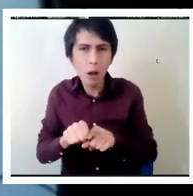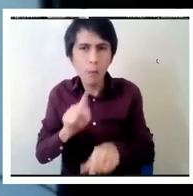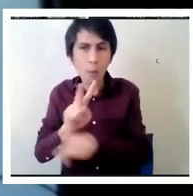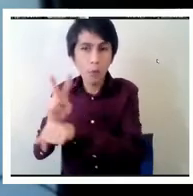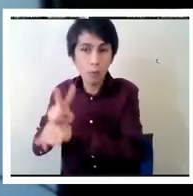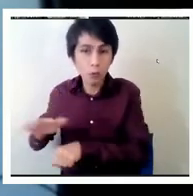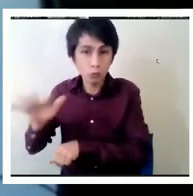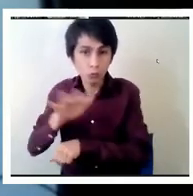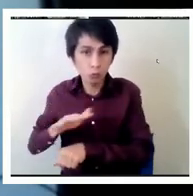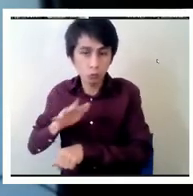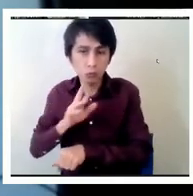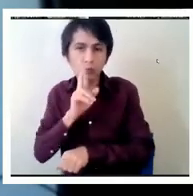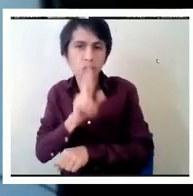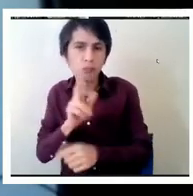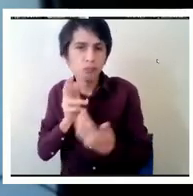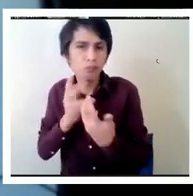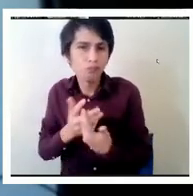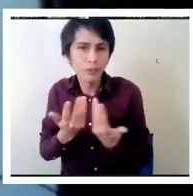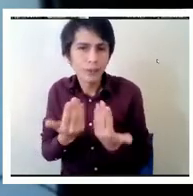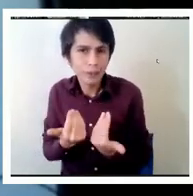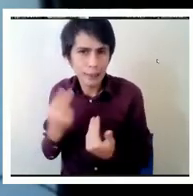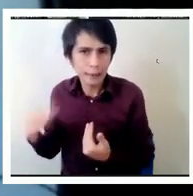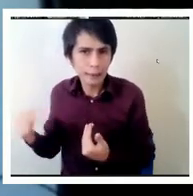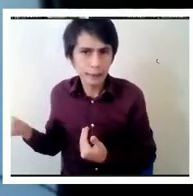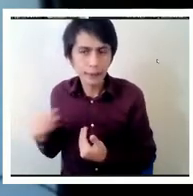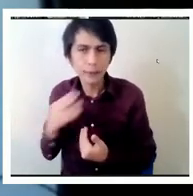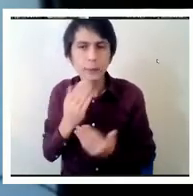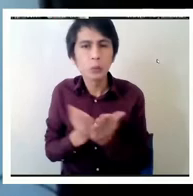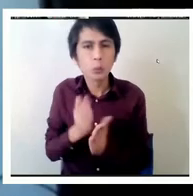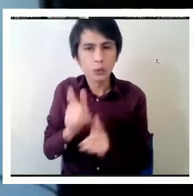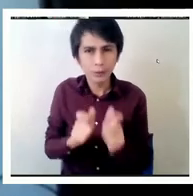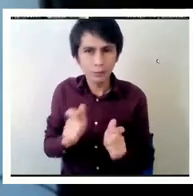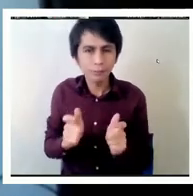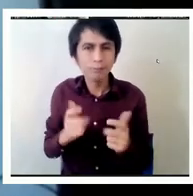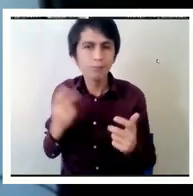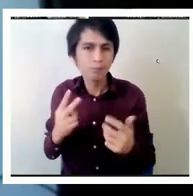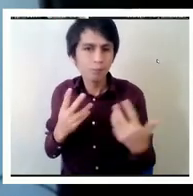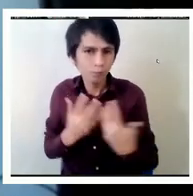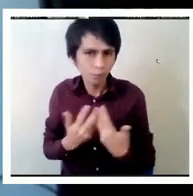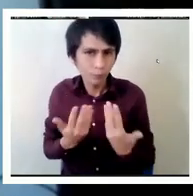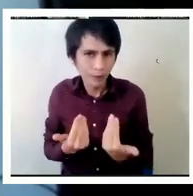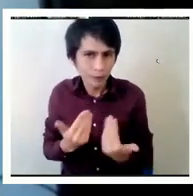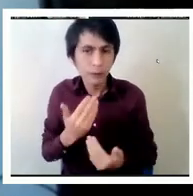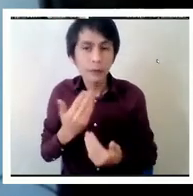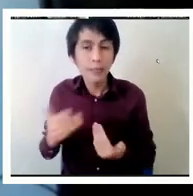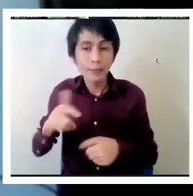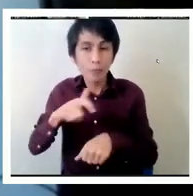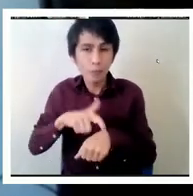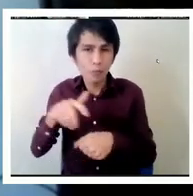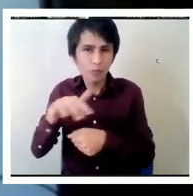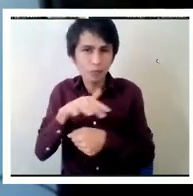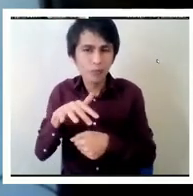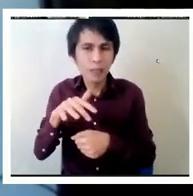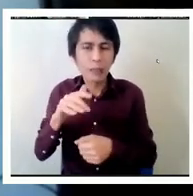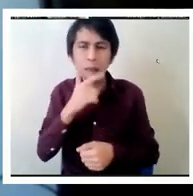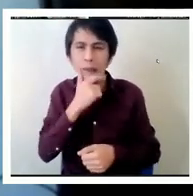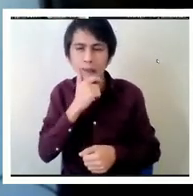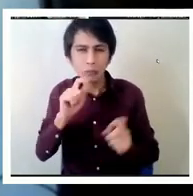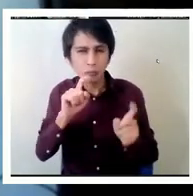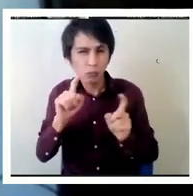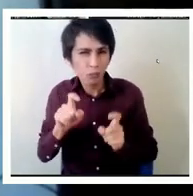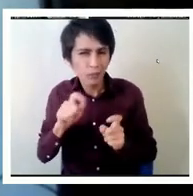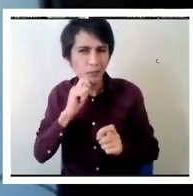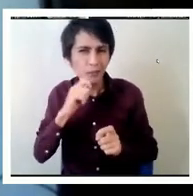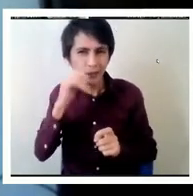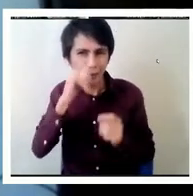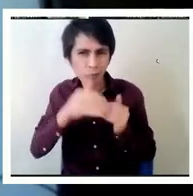los estudiantes. También en un contexto con el que vimos hoy día de incertidumbre que probablemente es un momento que se va a quedar bastante más allá en el tiempo.